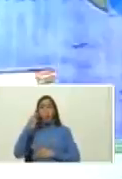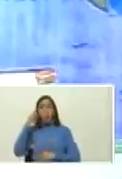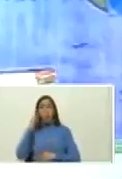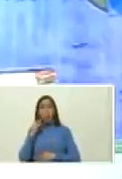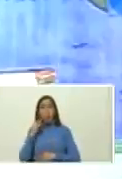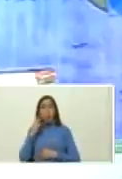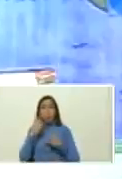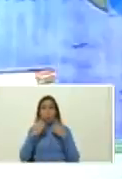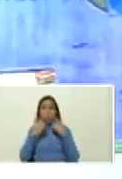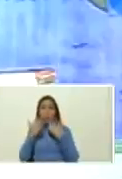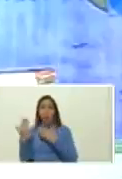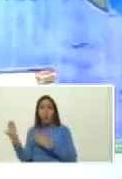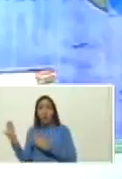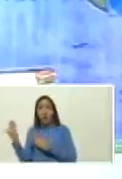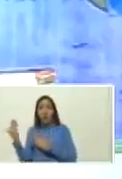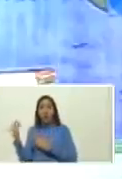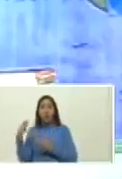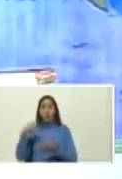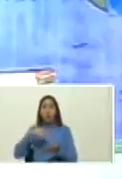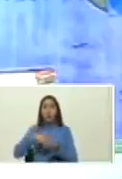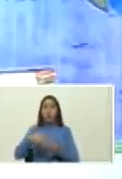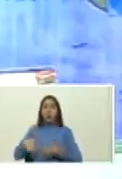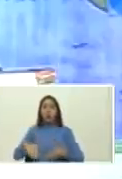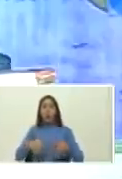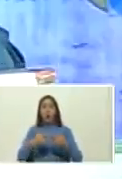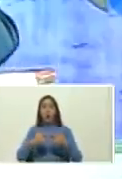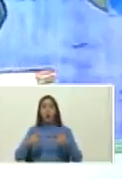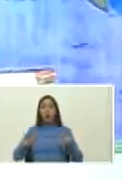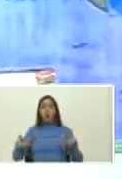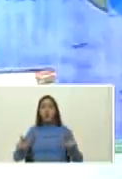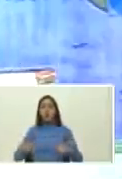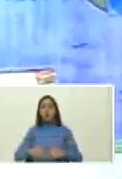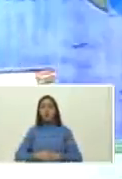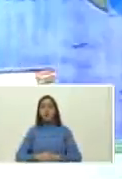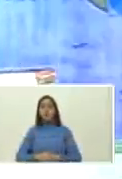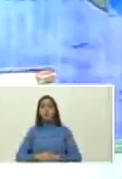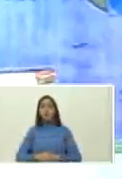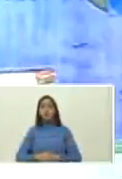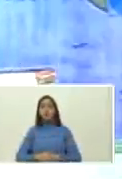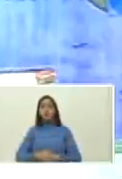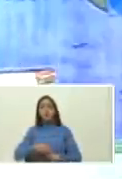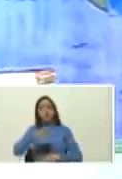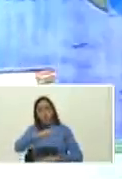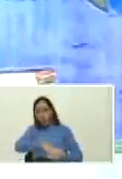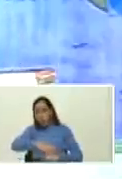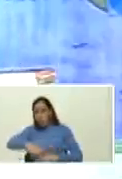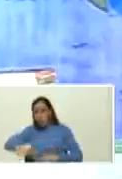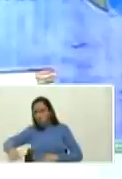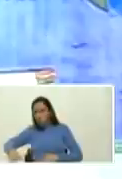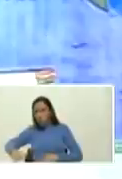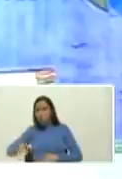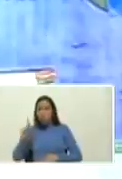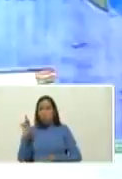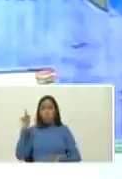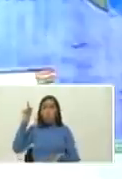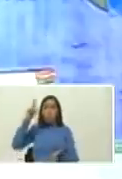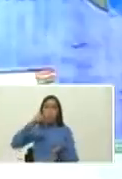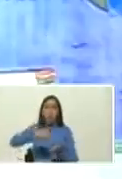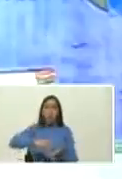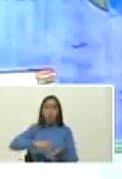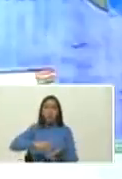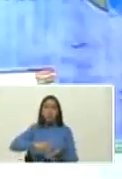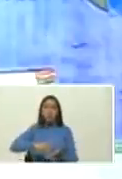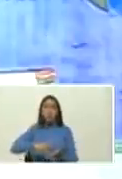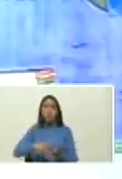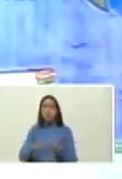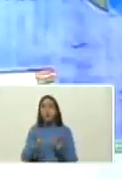la promoción de Carabobo Caminos de Libertad para que ustedes sus niños y niñas que están ahorita allí